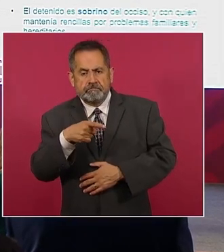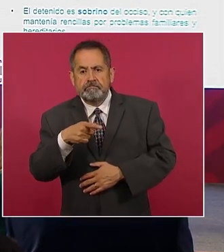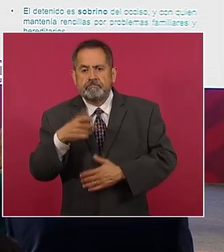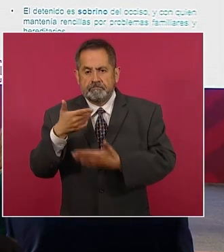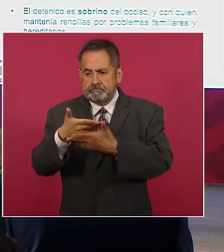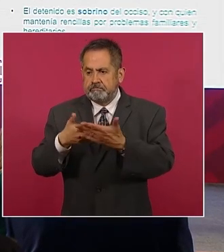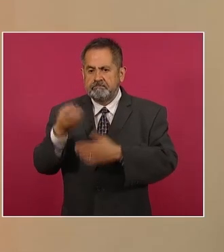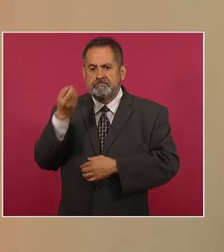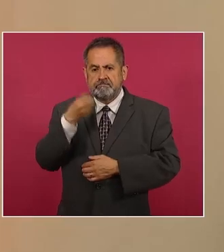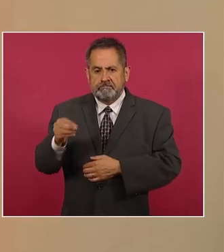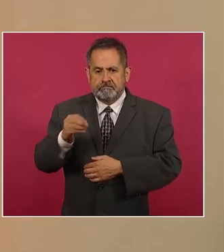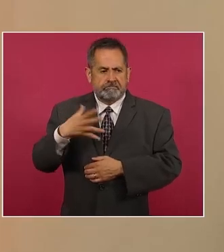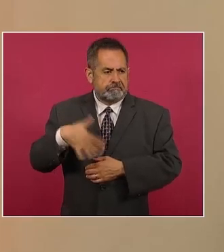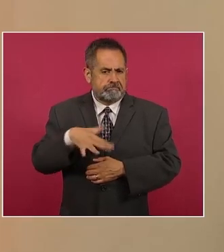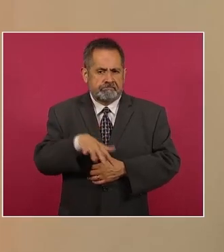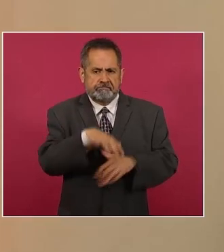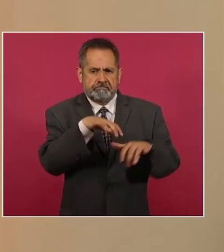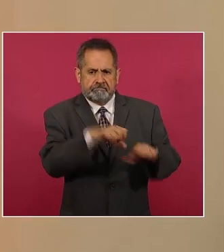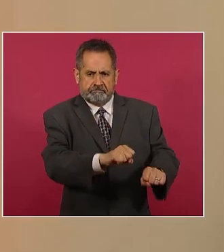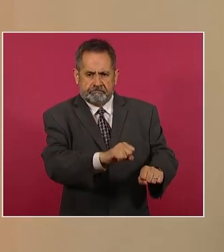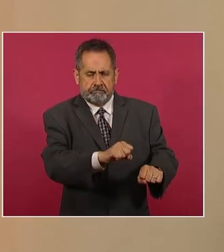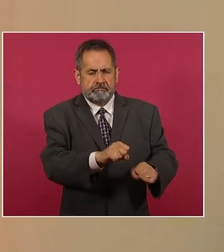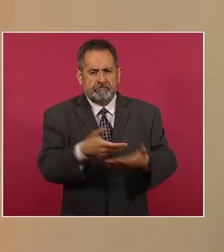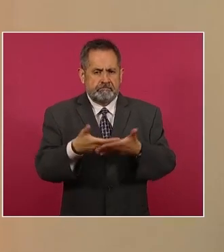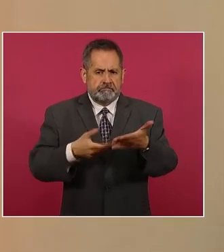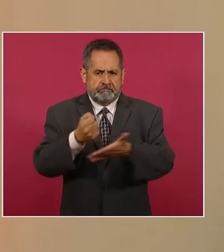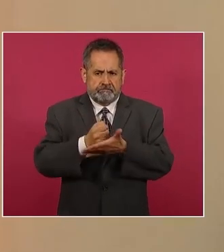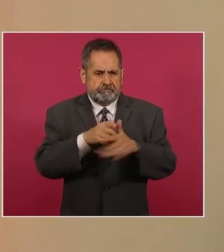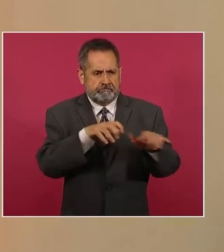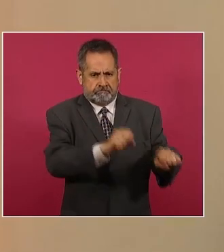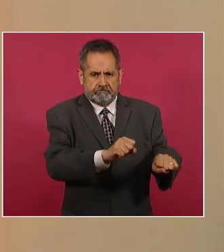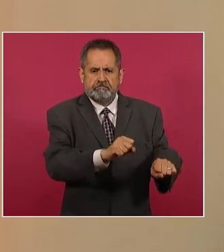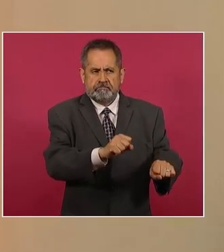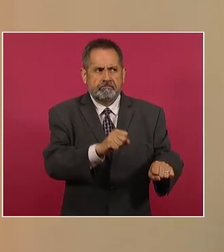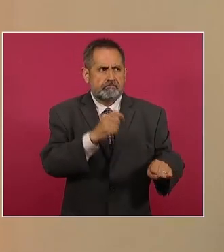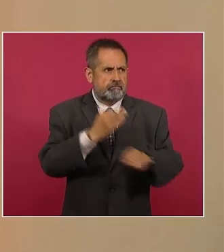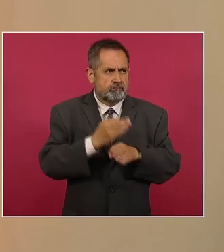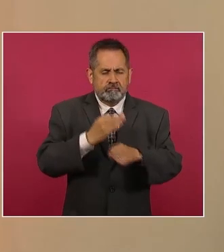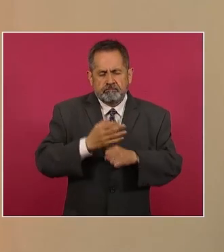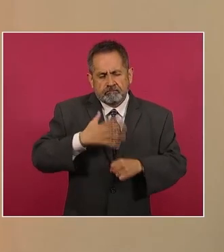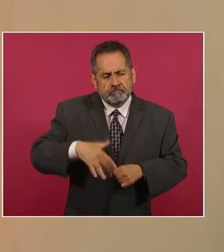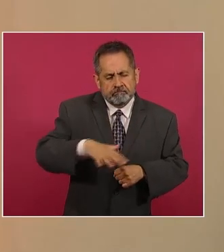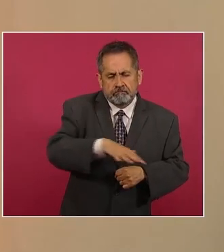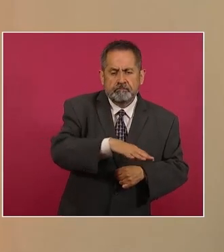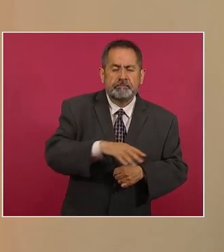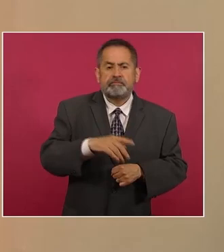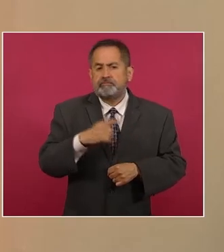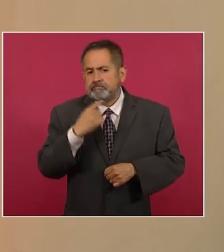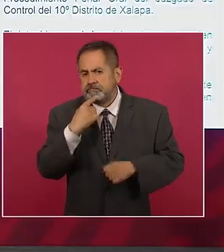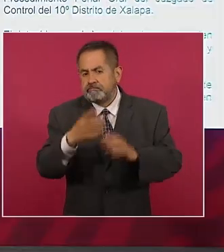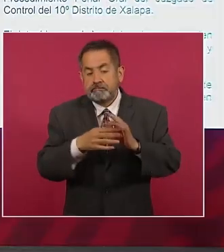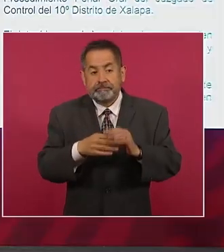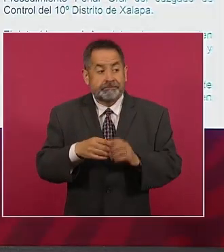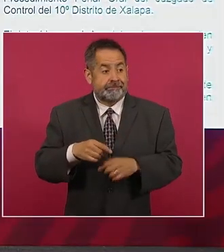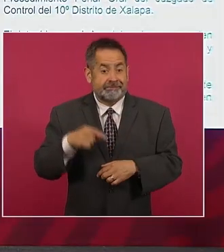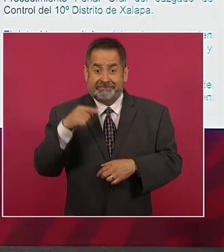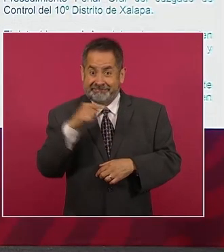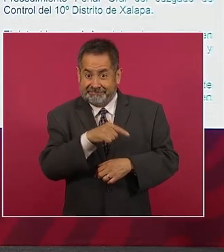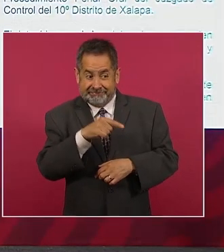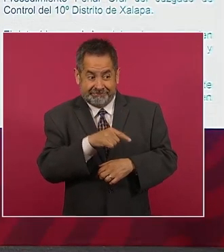aprehensión y se está ahorita en la búsqueda para ejecutar esta orden de aprehensión. Comentar que el detenido era